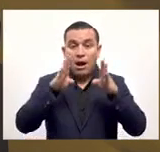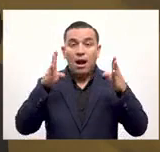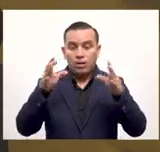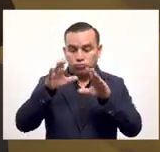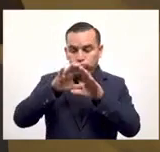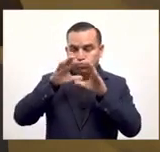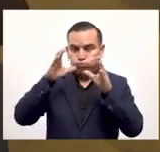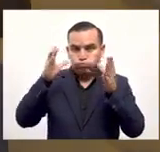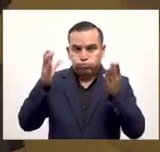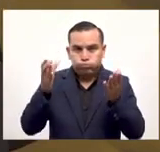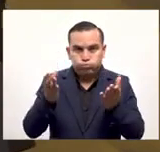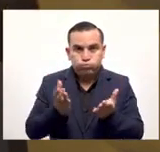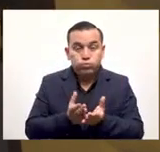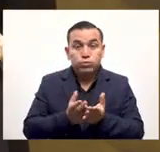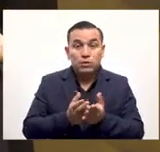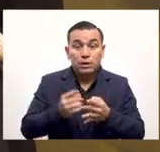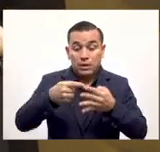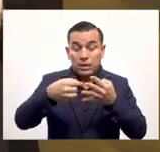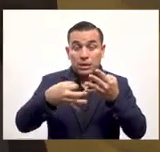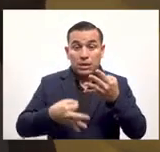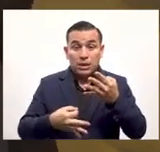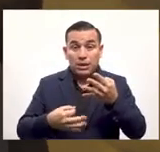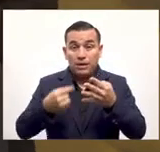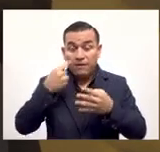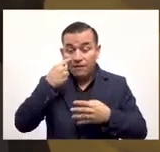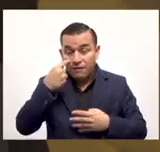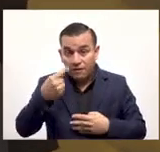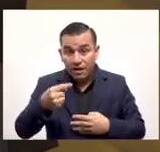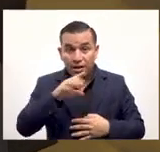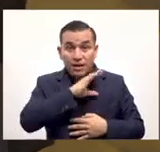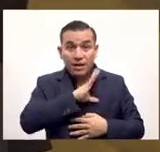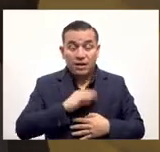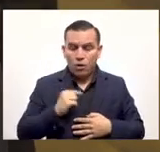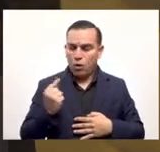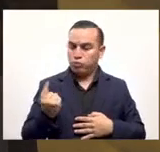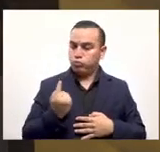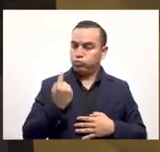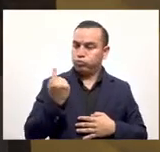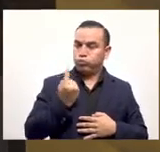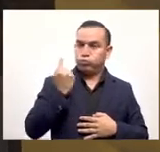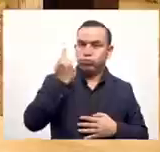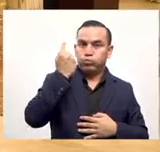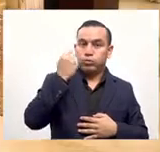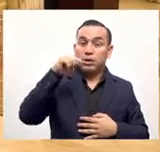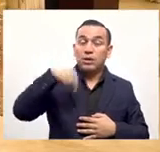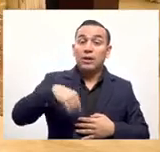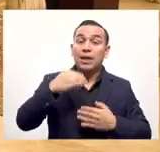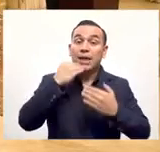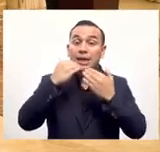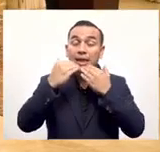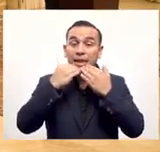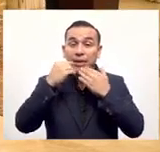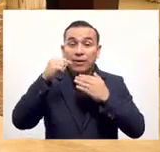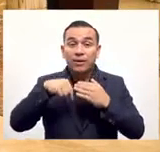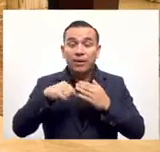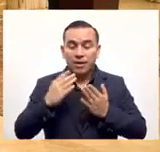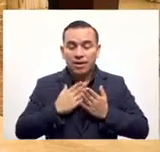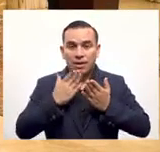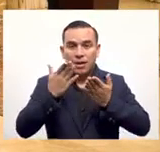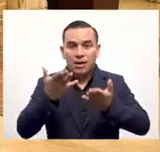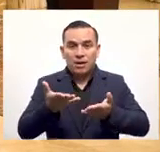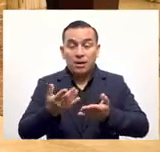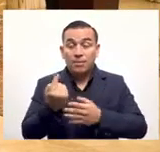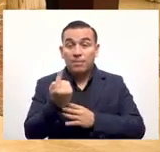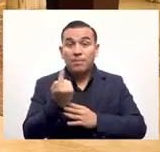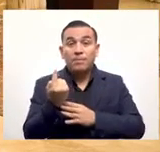abre al mundo es una ley que nos pone en los ojos del mundo por algo bueno e innovador y es una ley que como les he explicado acá solo